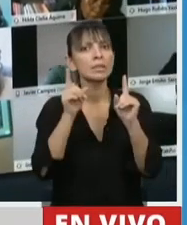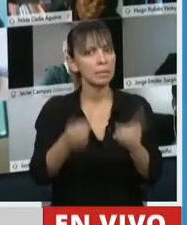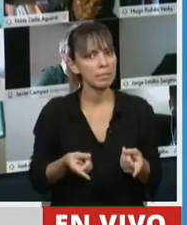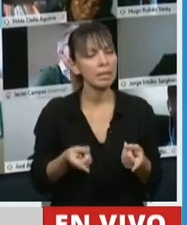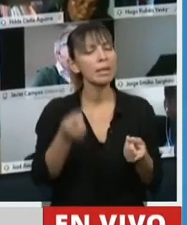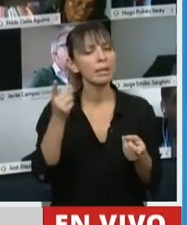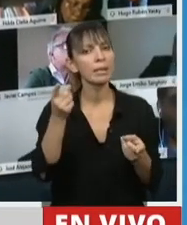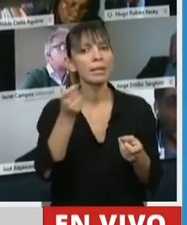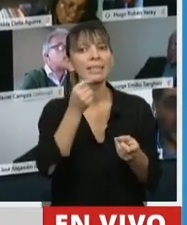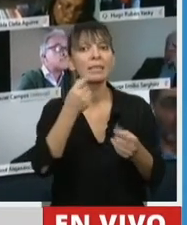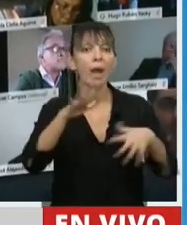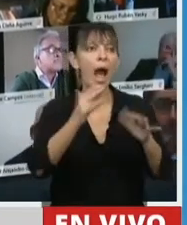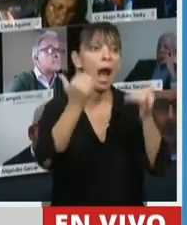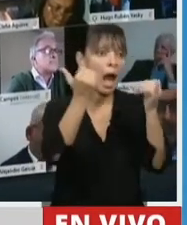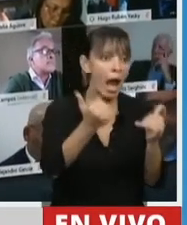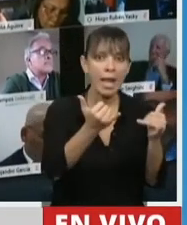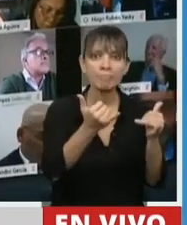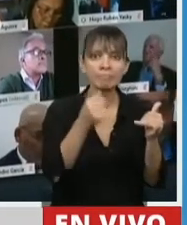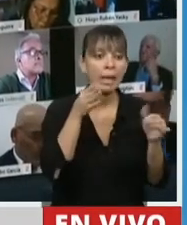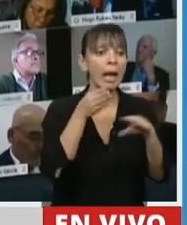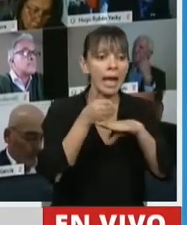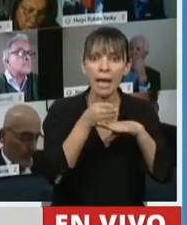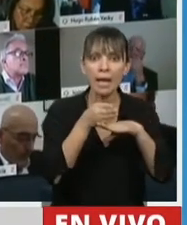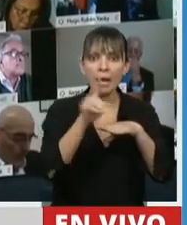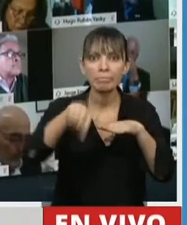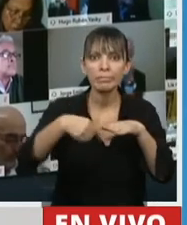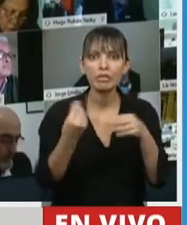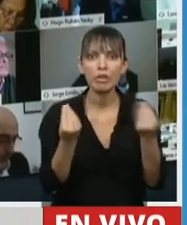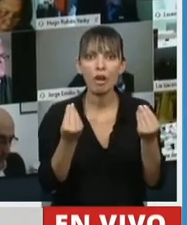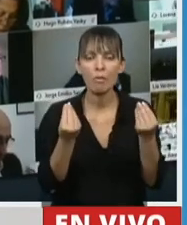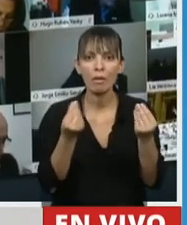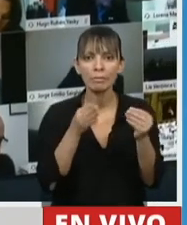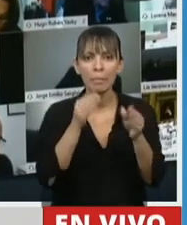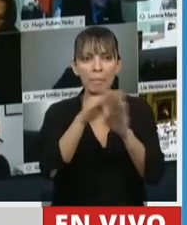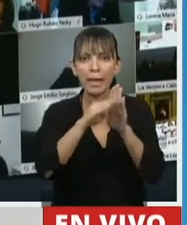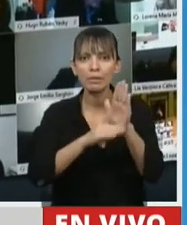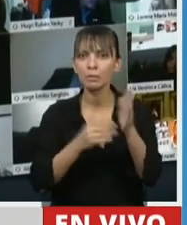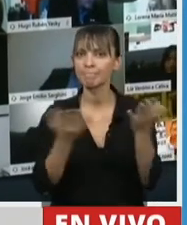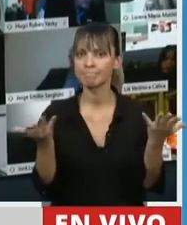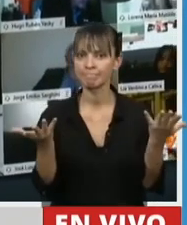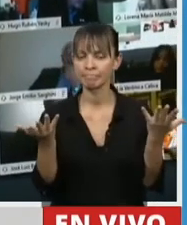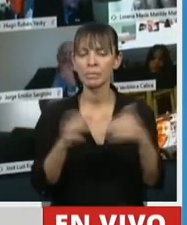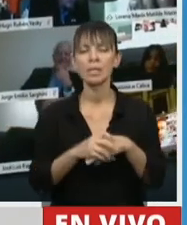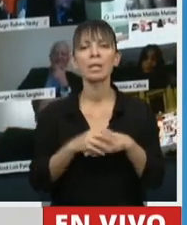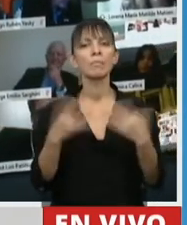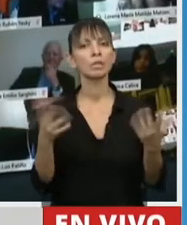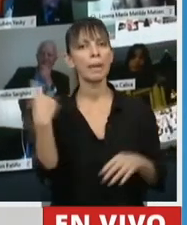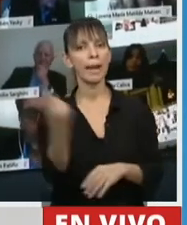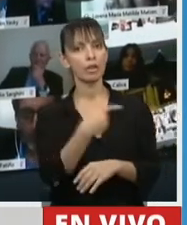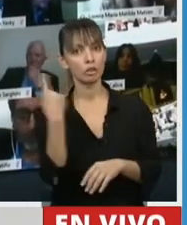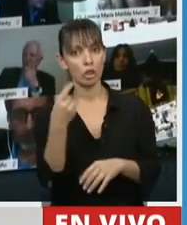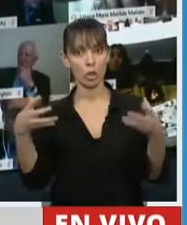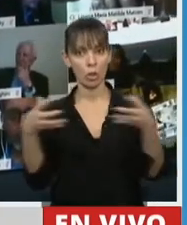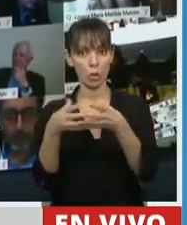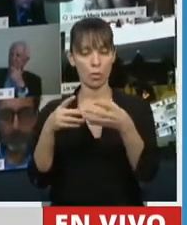en el caso de que lo tuvieran, tampoco saben cómo utilizarlo. Por eso, señor Presidente, para nosotros y desde el Bloque